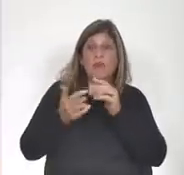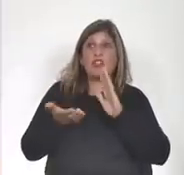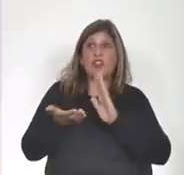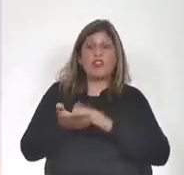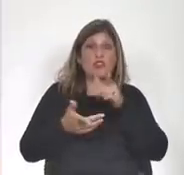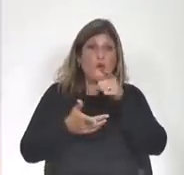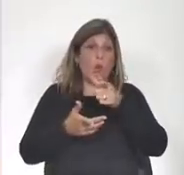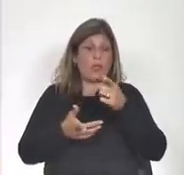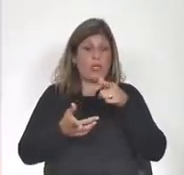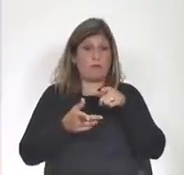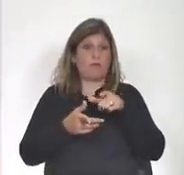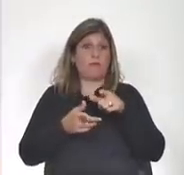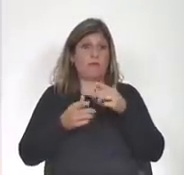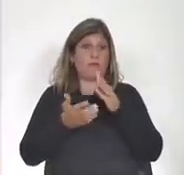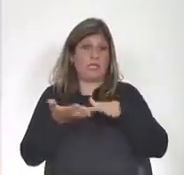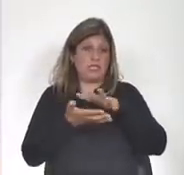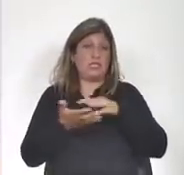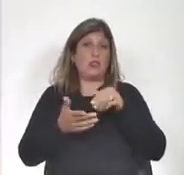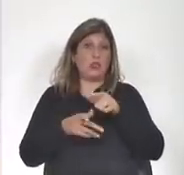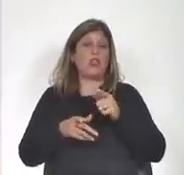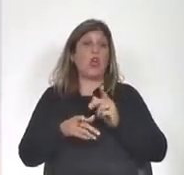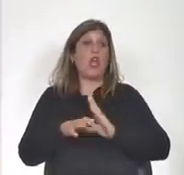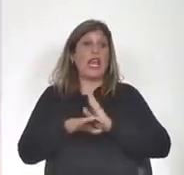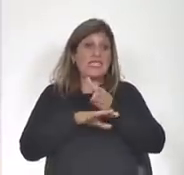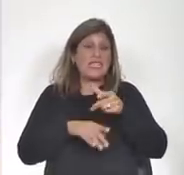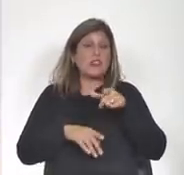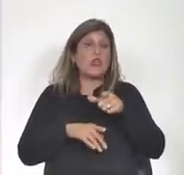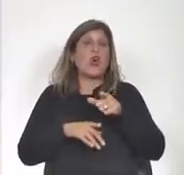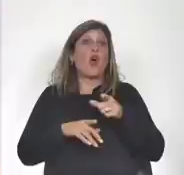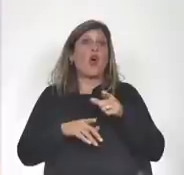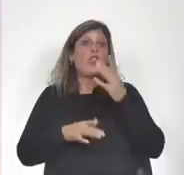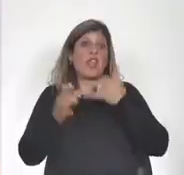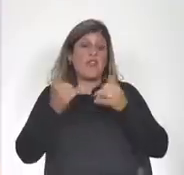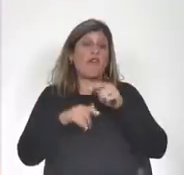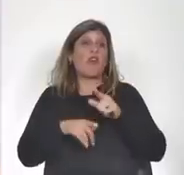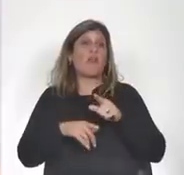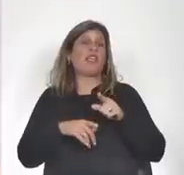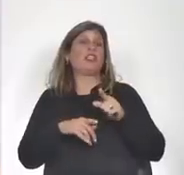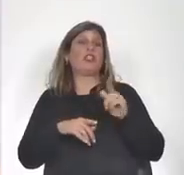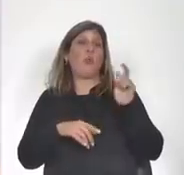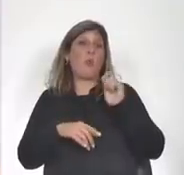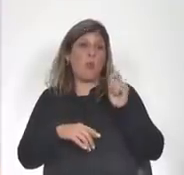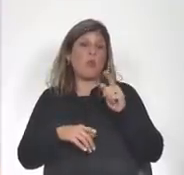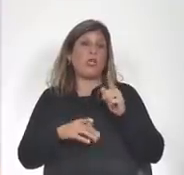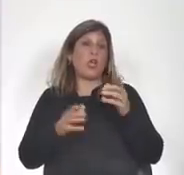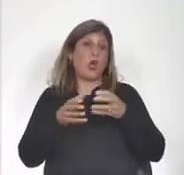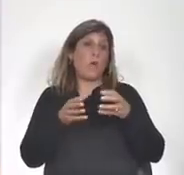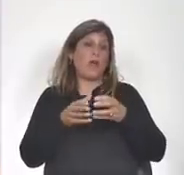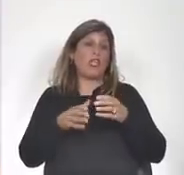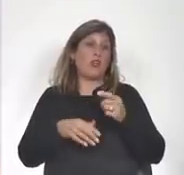hay un pedido de acceso a la información pública de algunos compañeros senadores del frente amplio